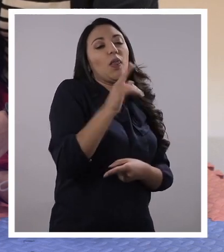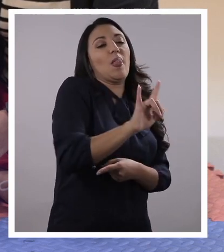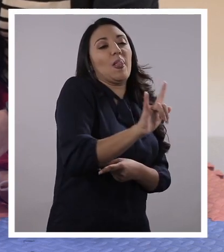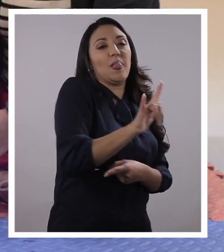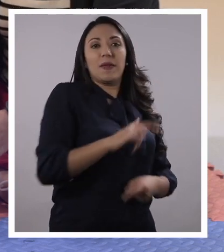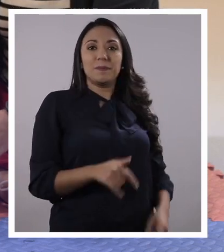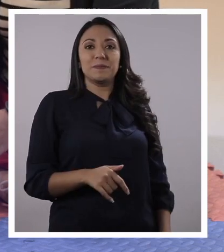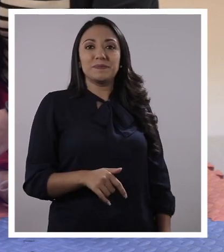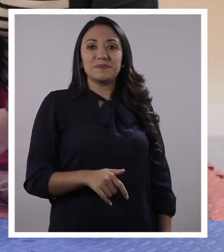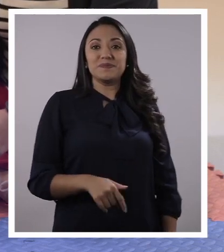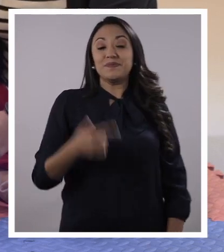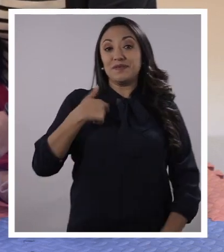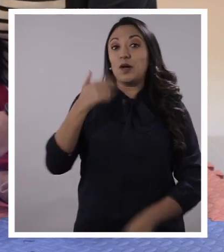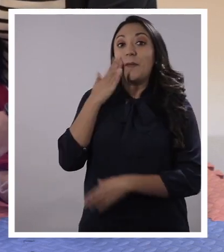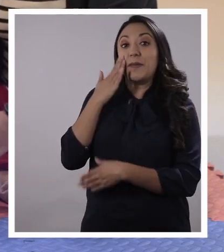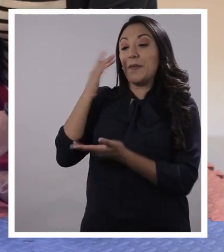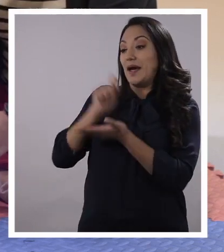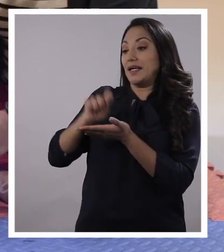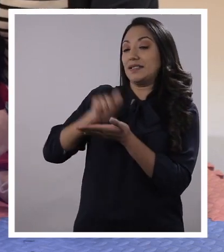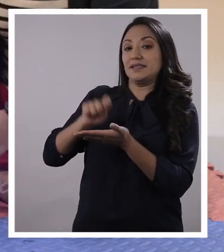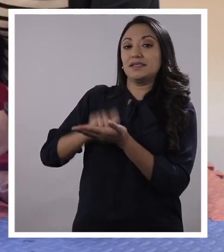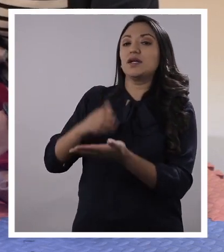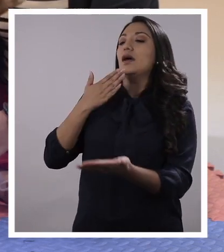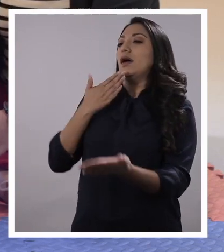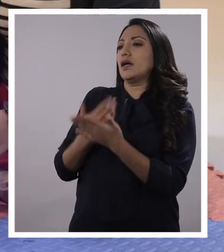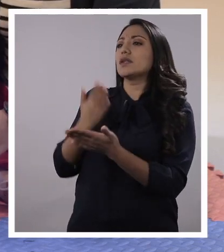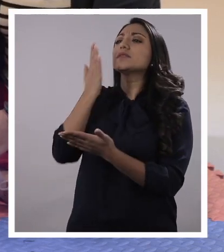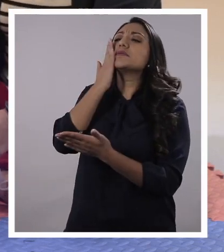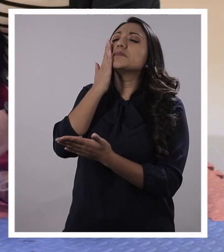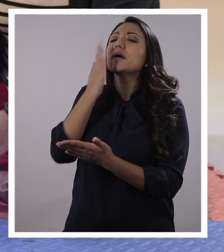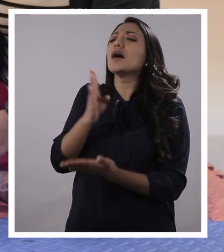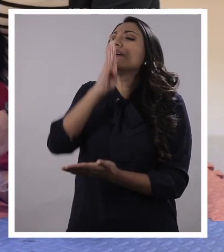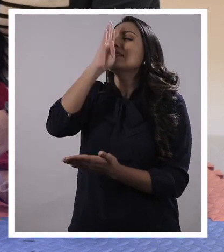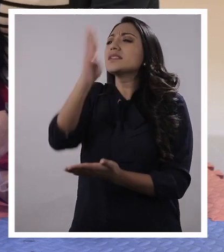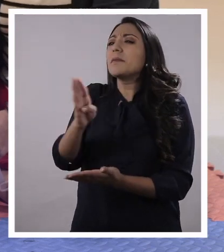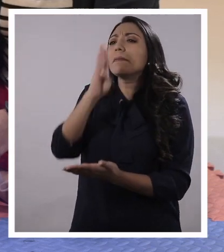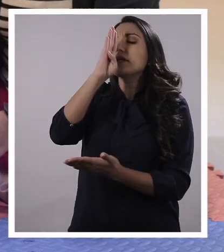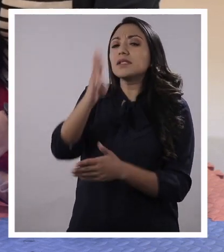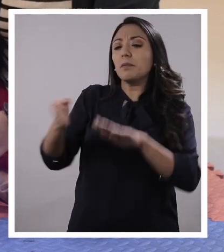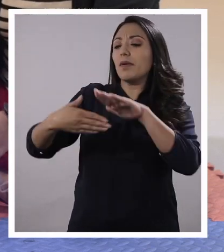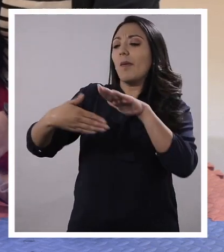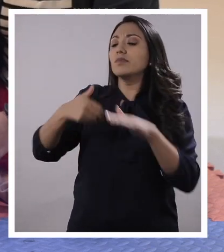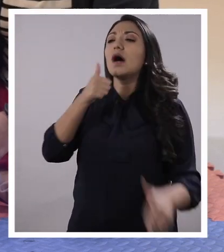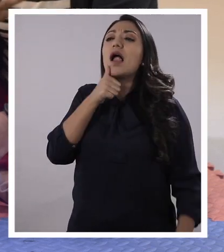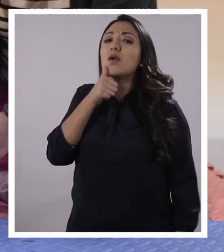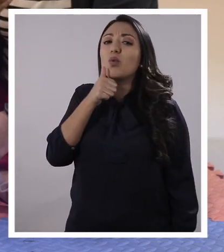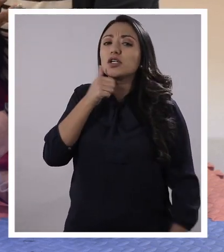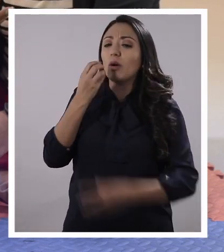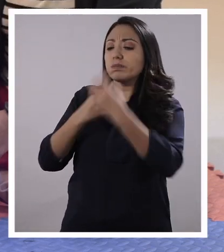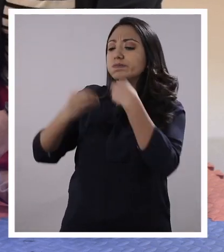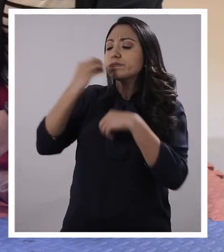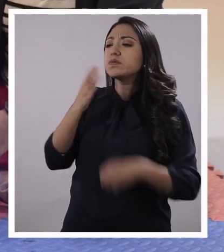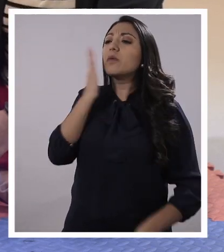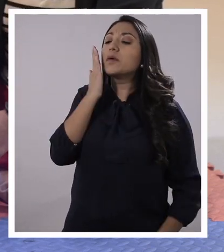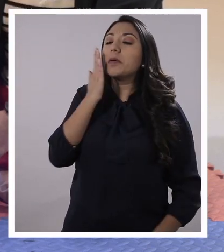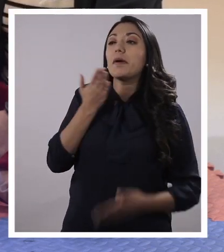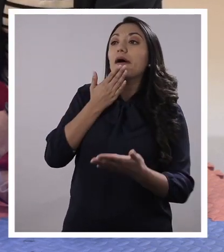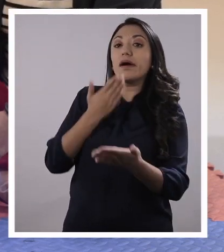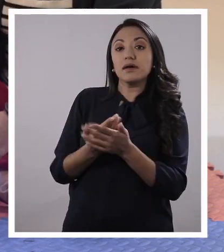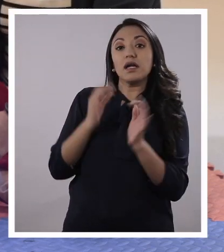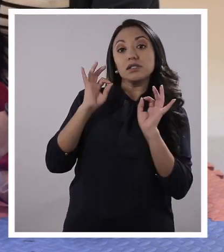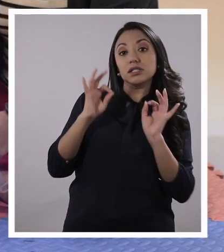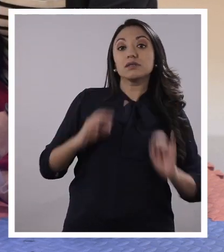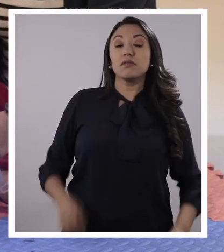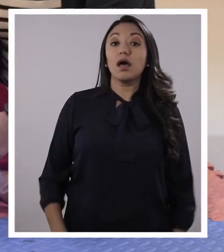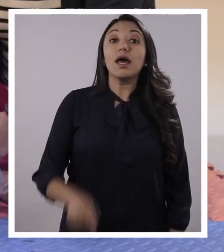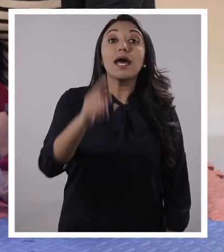mucho. Yo le escribí a mi mamá y le di gracias porque ella todos los días me hace el almuerzo. Así que estoy muy agradecida por eso. Esa una